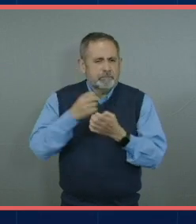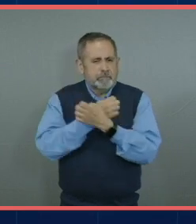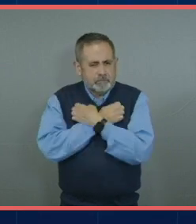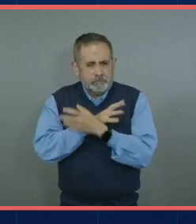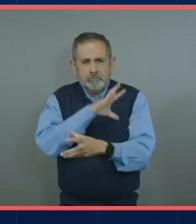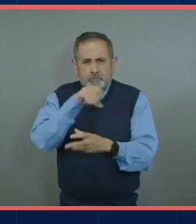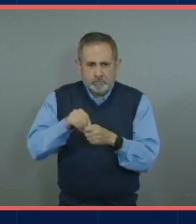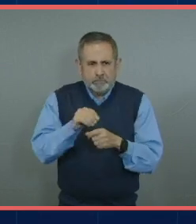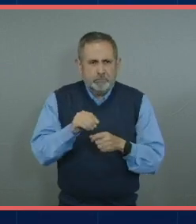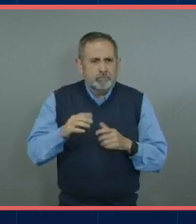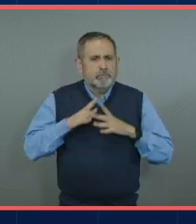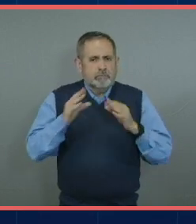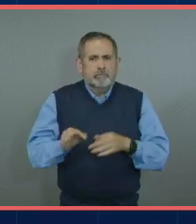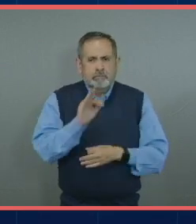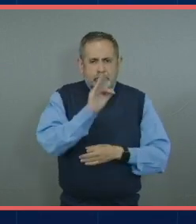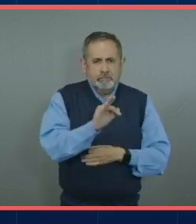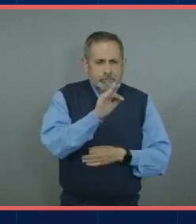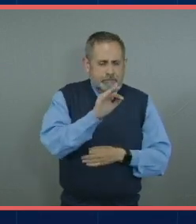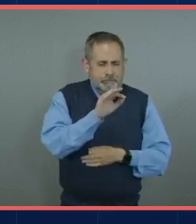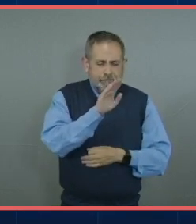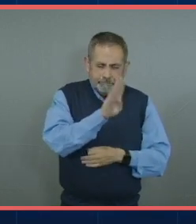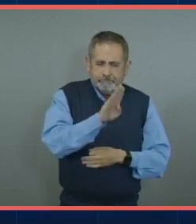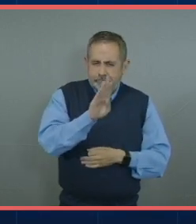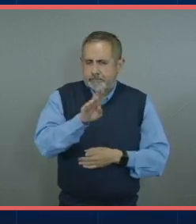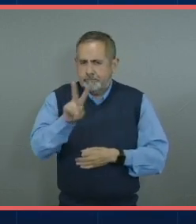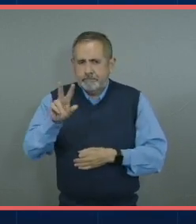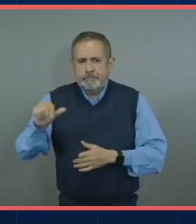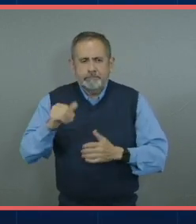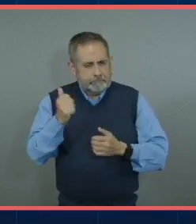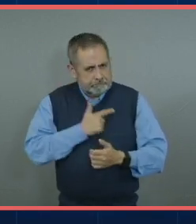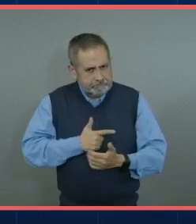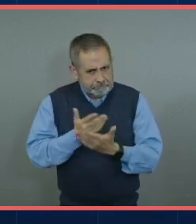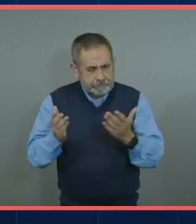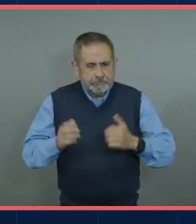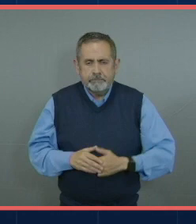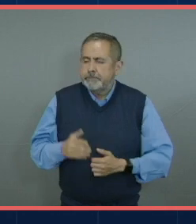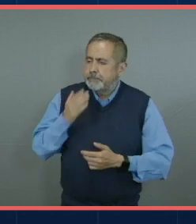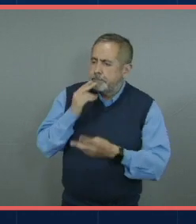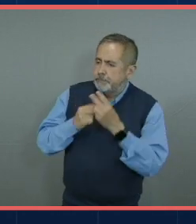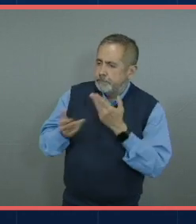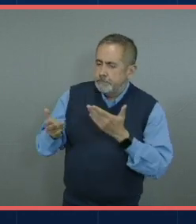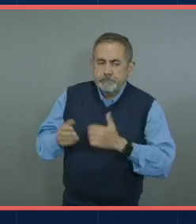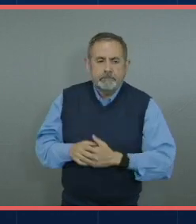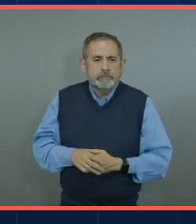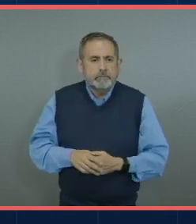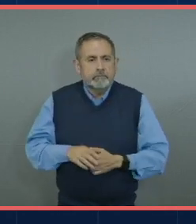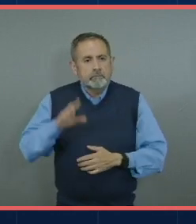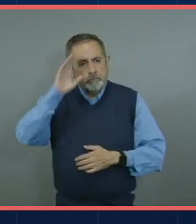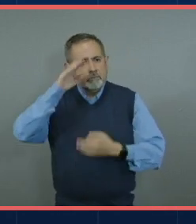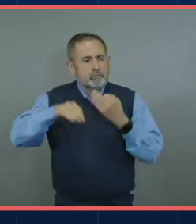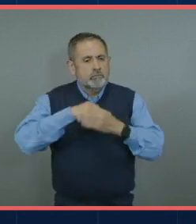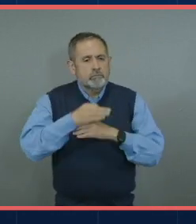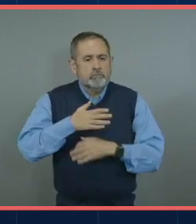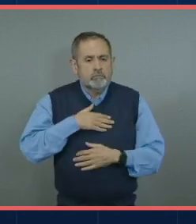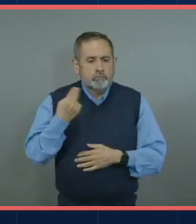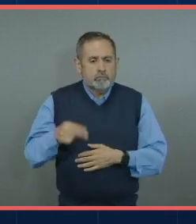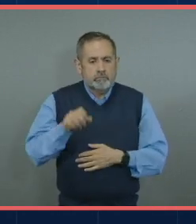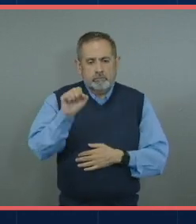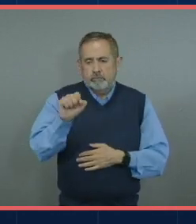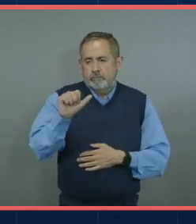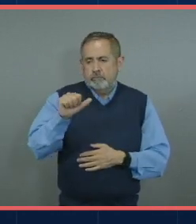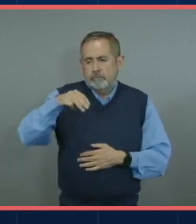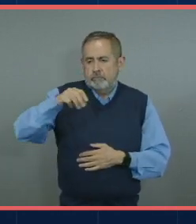justamente en la Fundación. Mucho gusto a todos. Bienvenido, Iván. Hola a todos, yo soy Samaria Hernández.